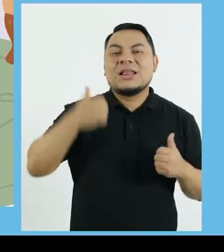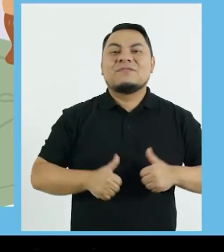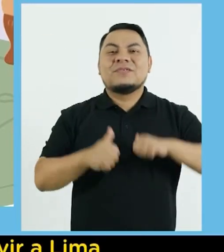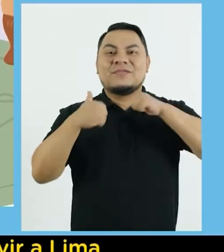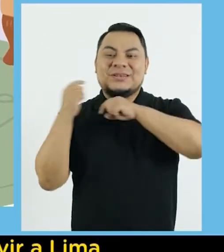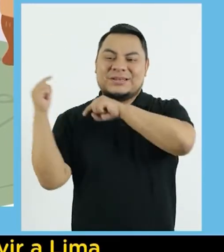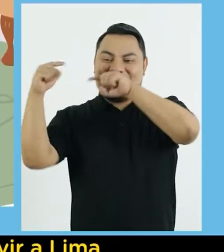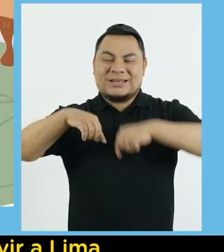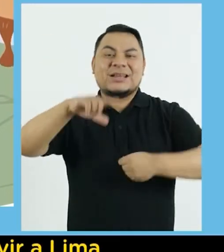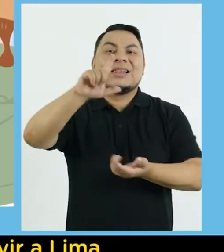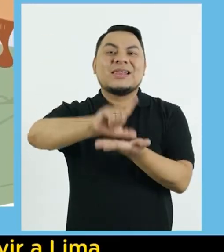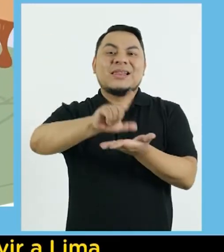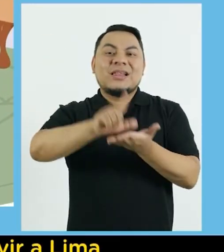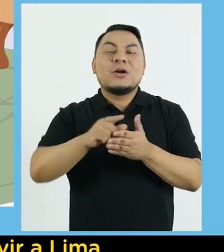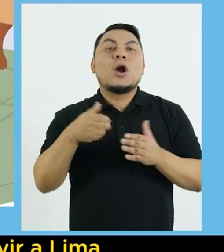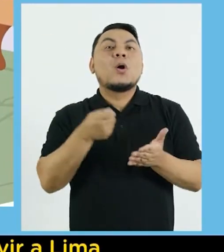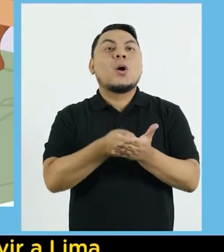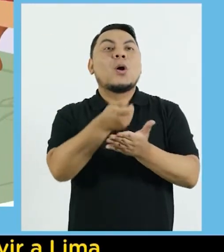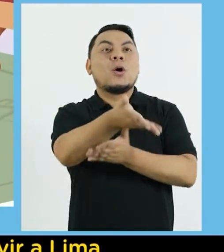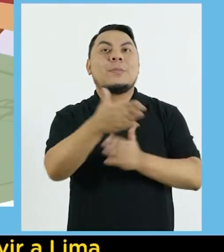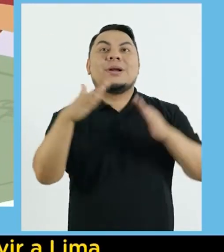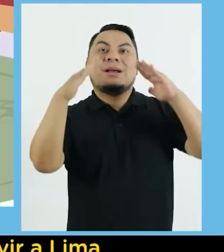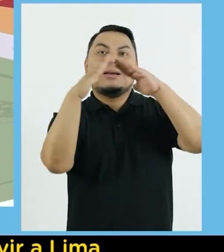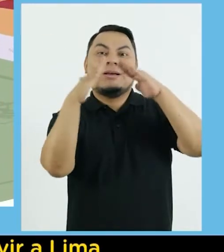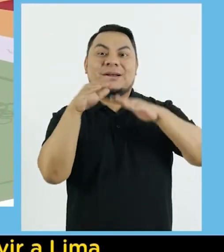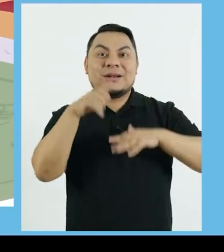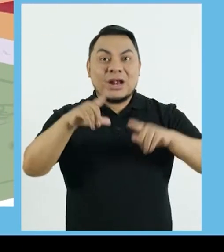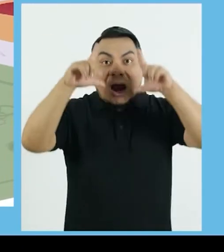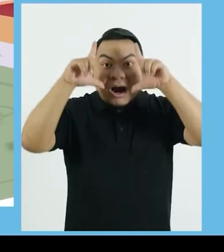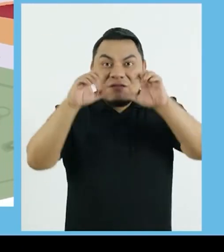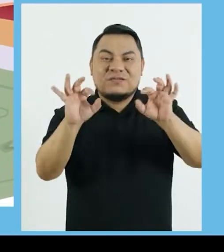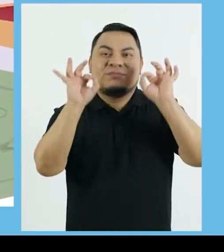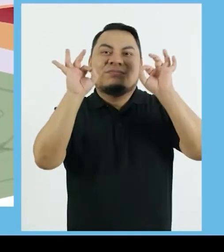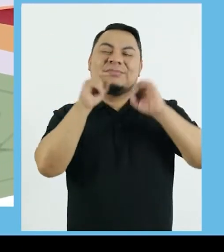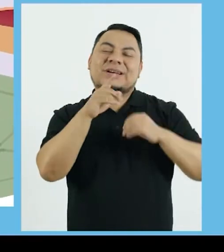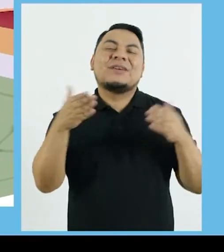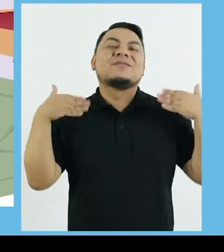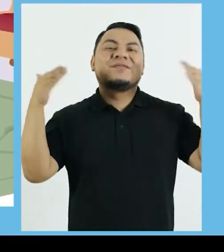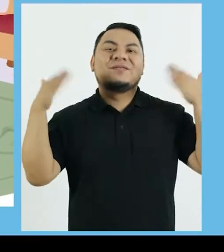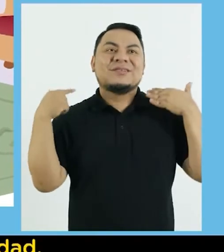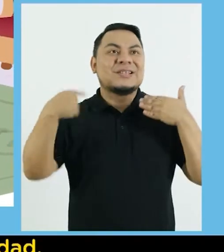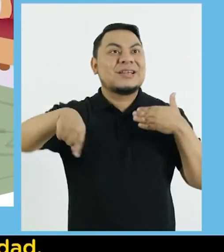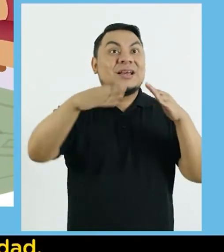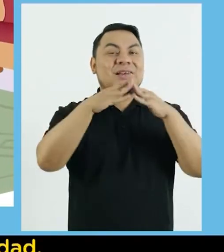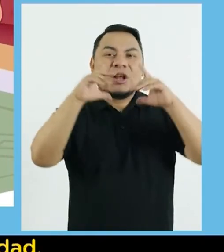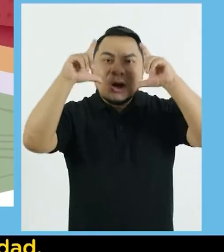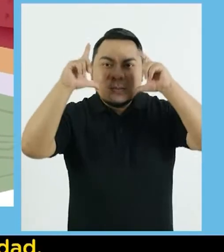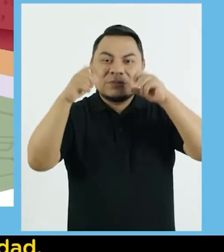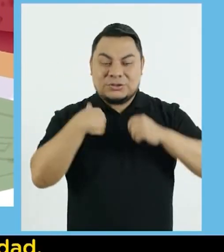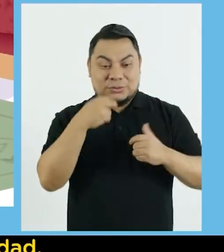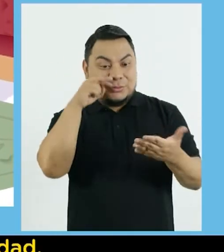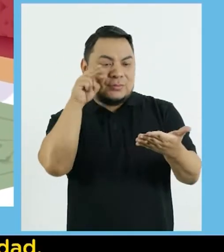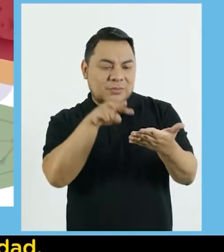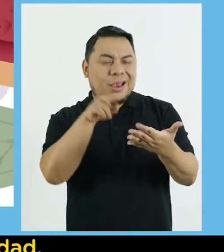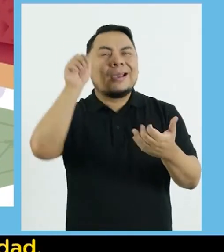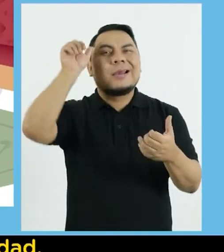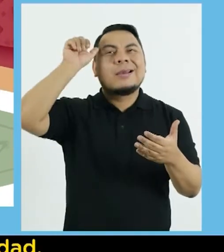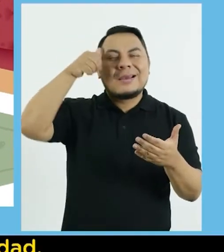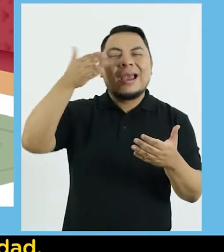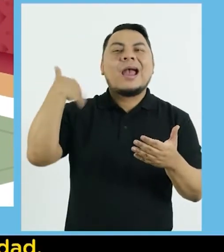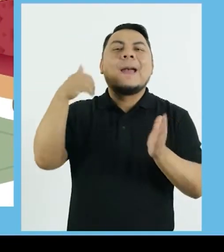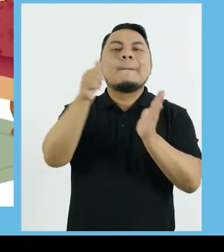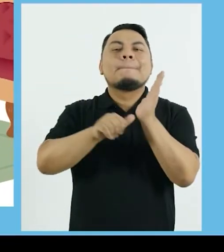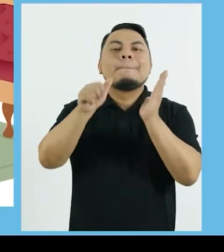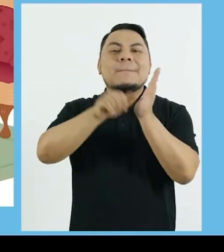hermanos Esa foto la tomamos cuando llegamos a vivir a Lima Y compramos esta casita Las fotos capturan instantes de